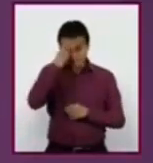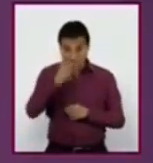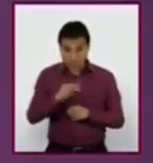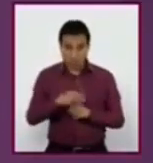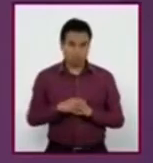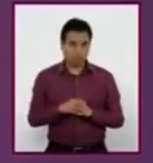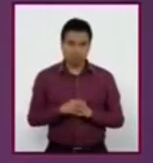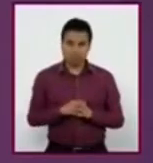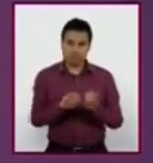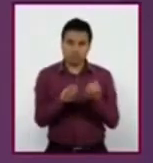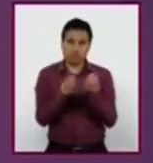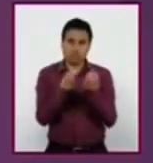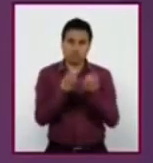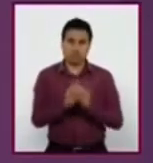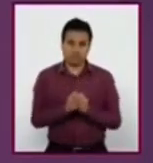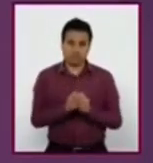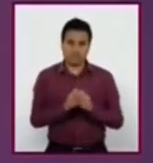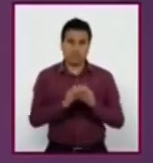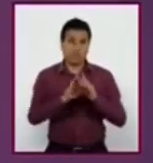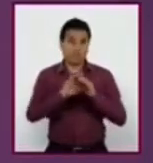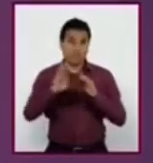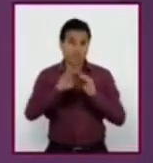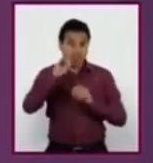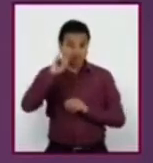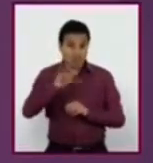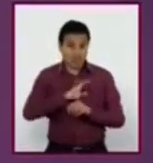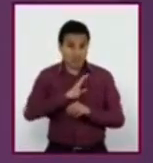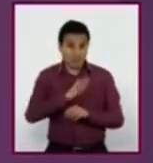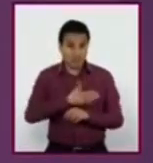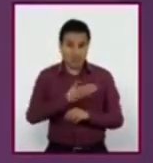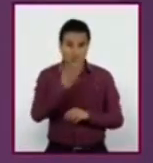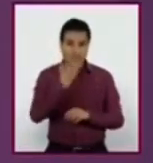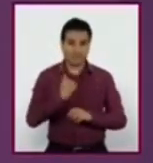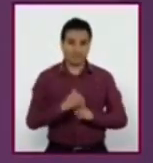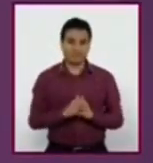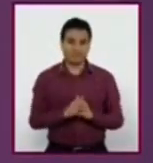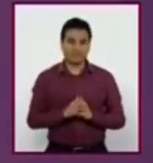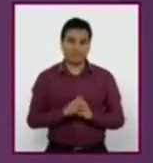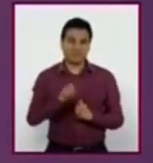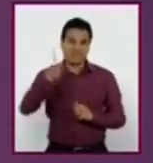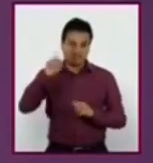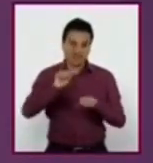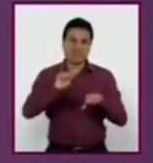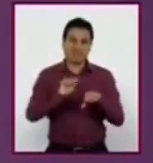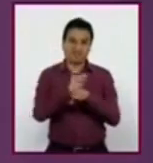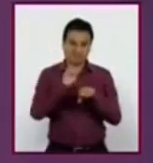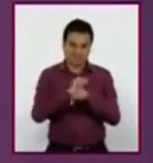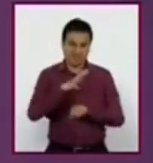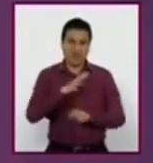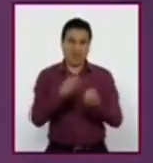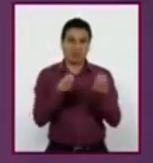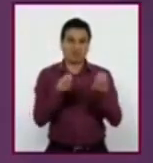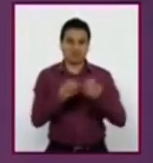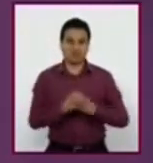cantidad de inmigrantes italianos y españoles como tenemos nosotros. Y quizá acá haya más